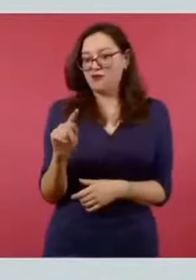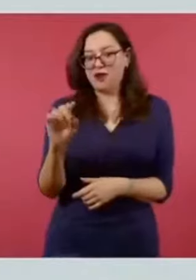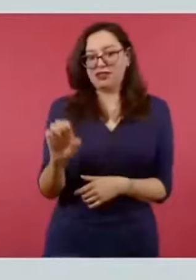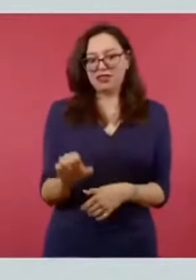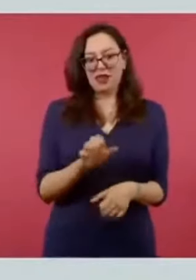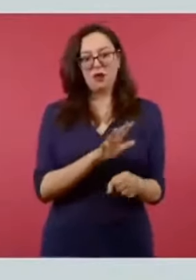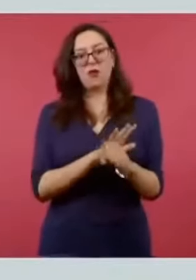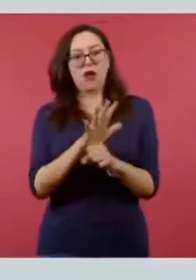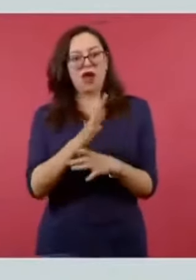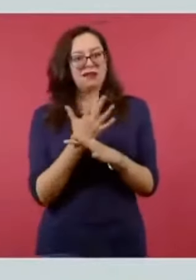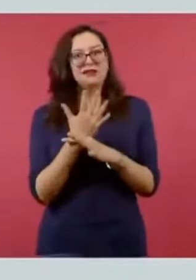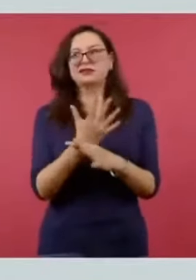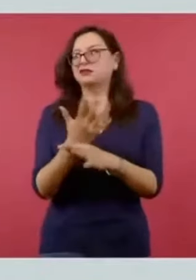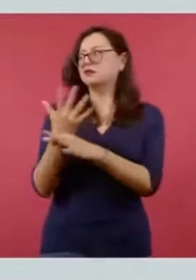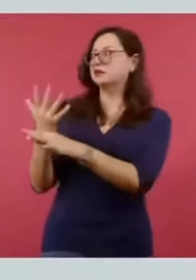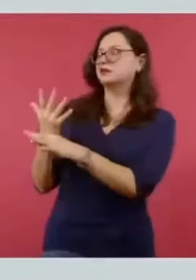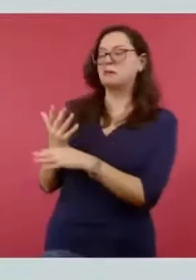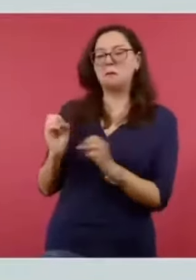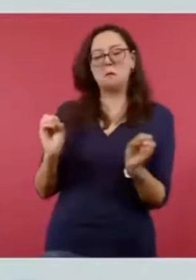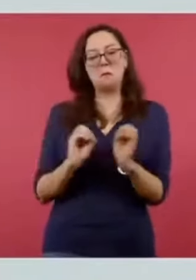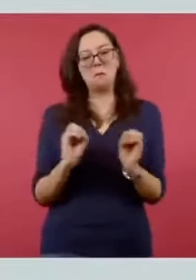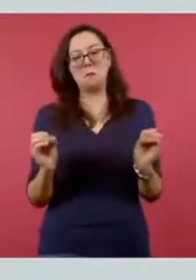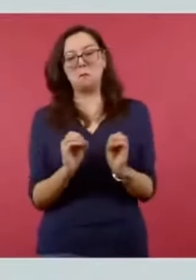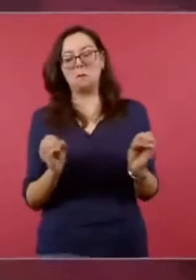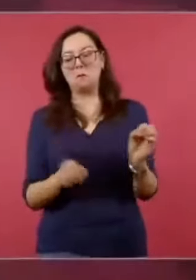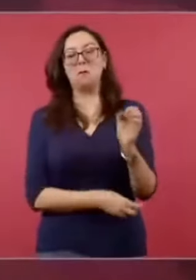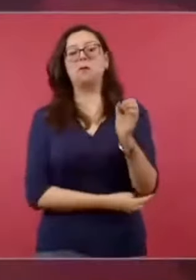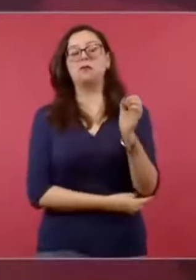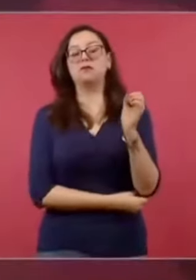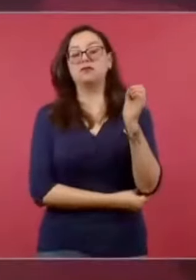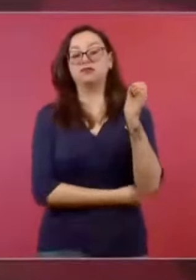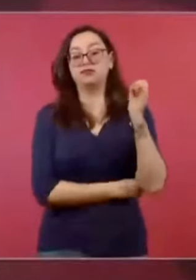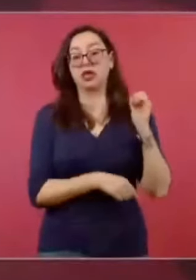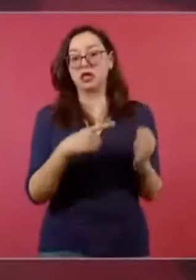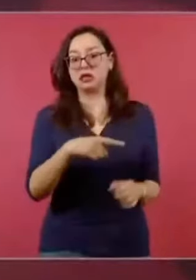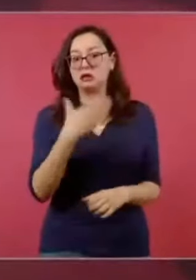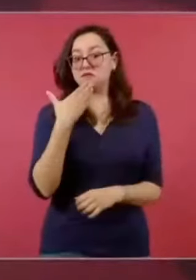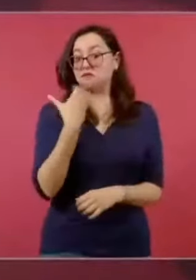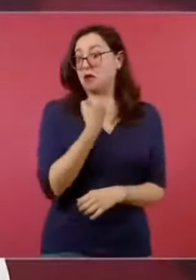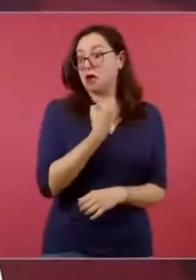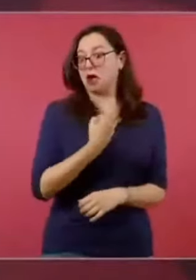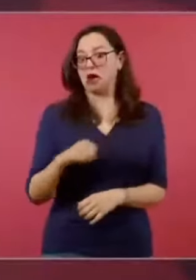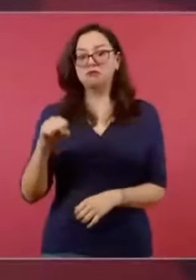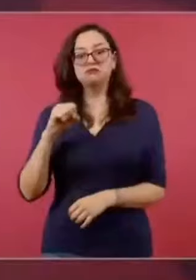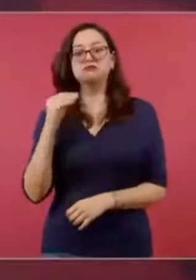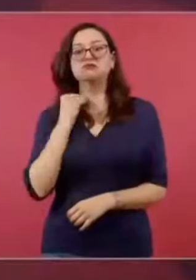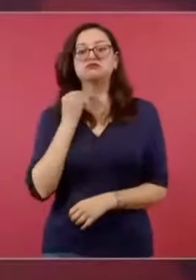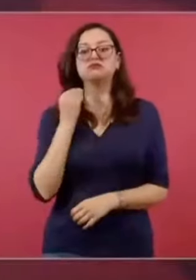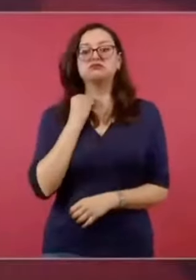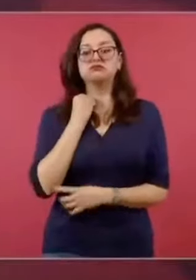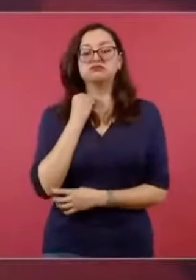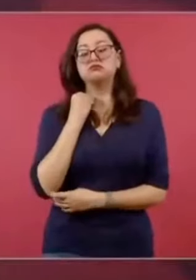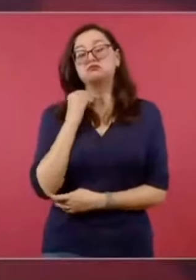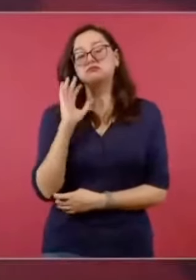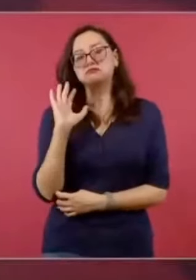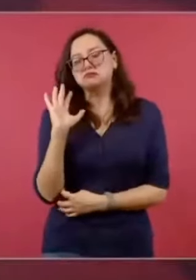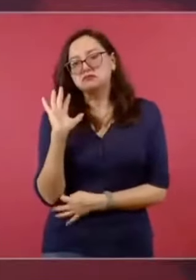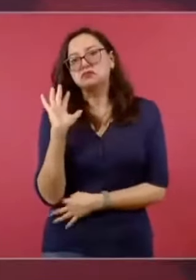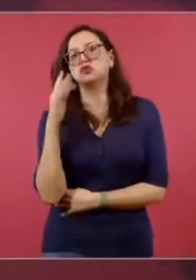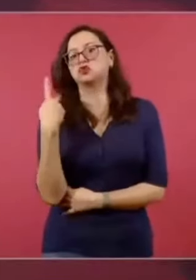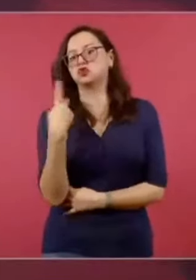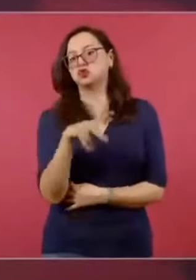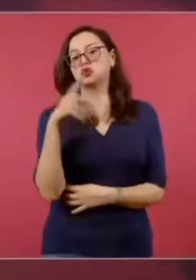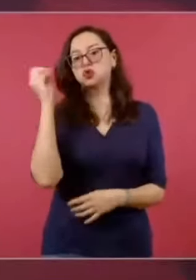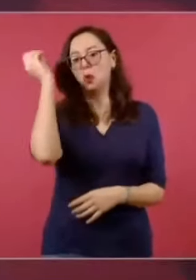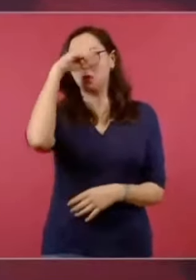nosotros, no son las declaraciones de la supuesta experta, porque finalmente ella está ejerciendo su